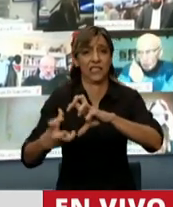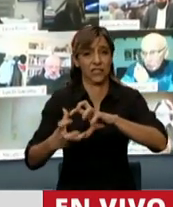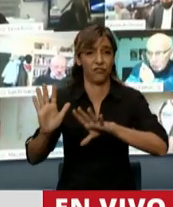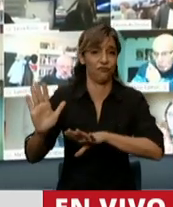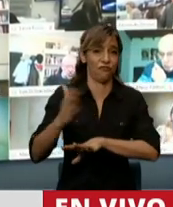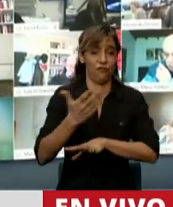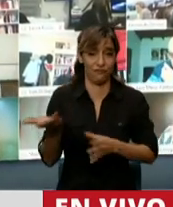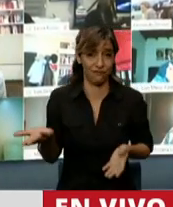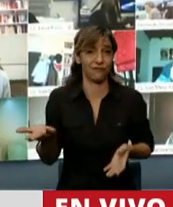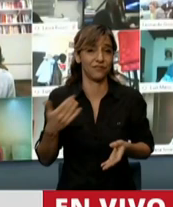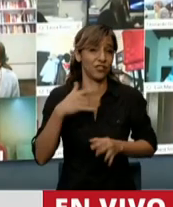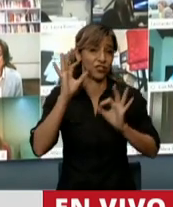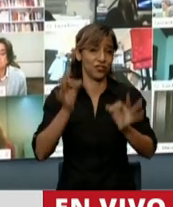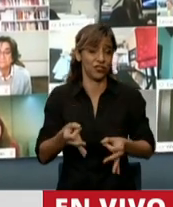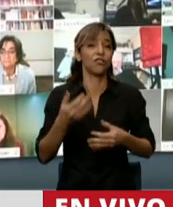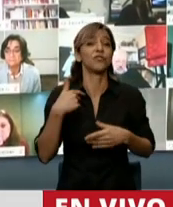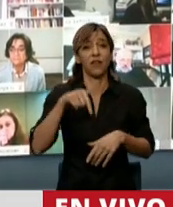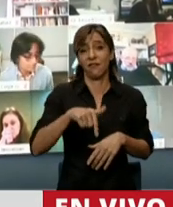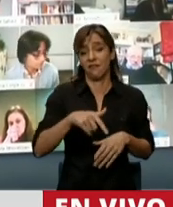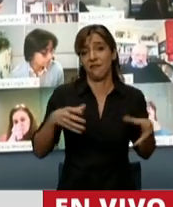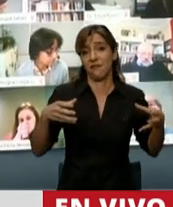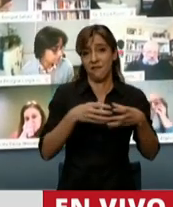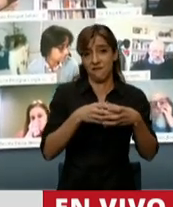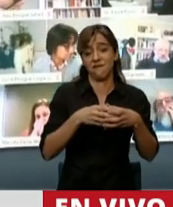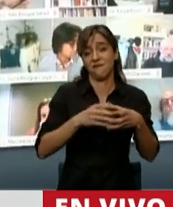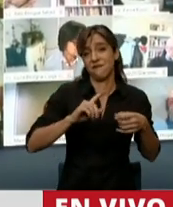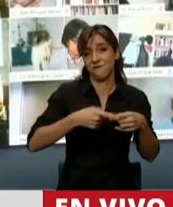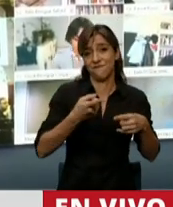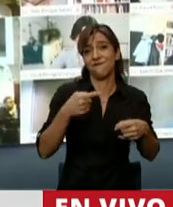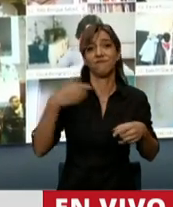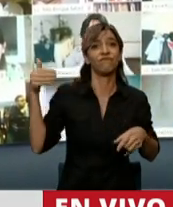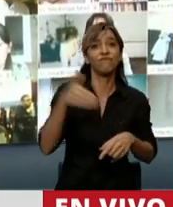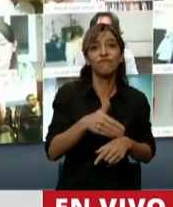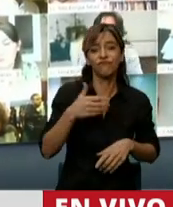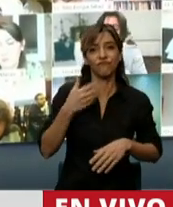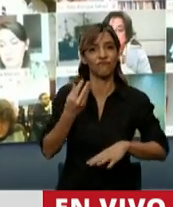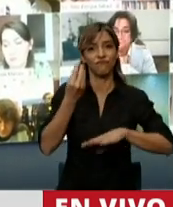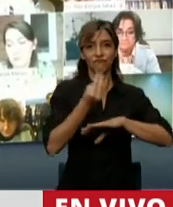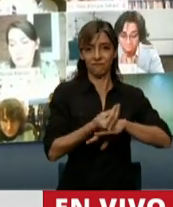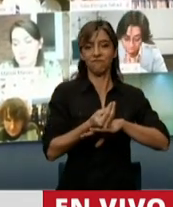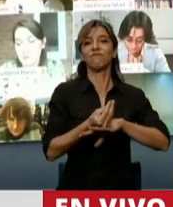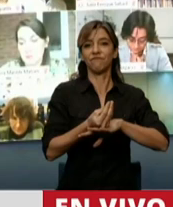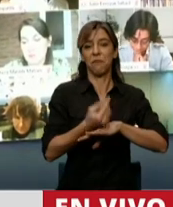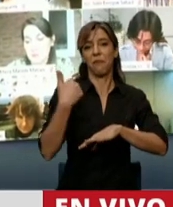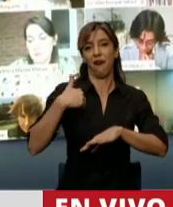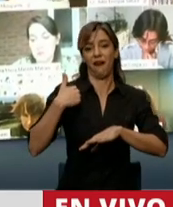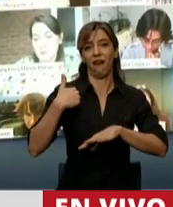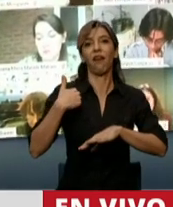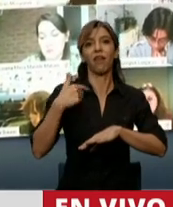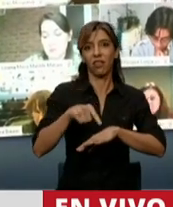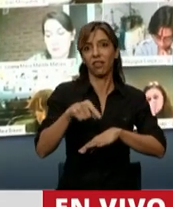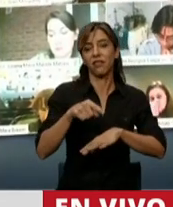con el peronismo a la cabeza, venir a salvar y venir a sacar al país de esta situación.